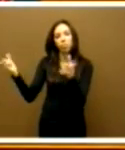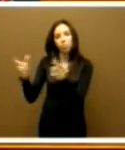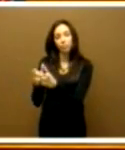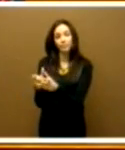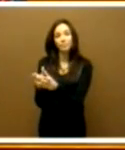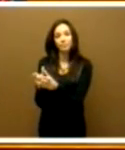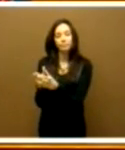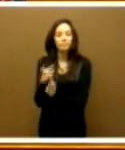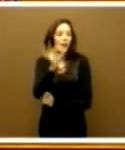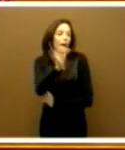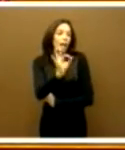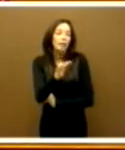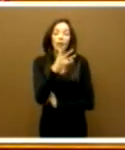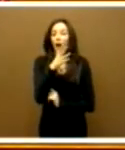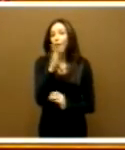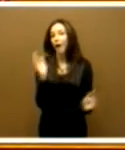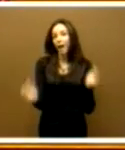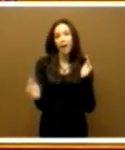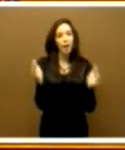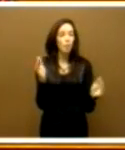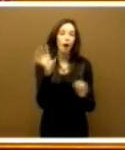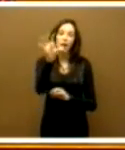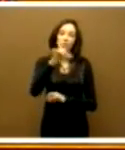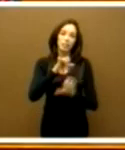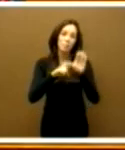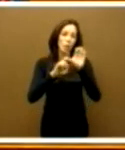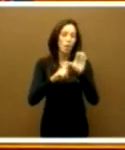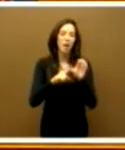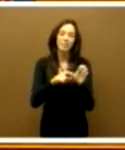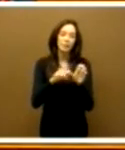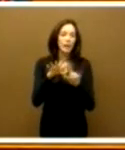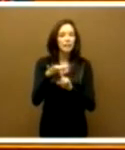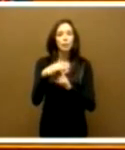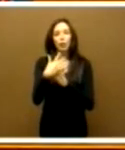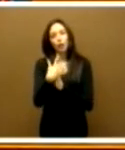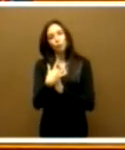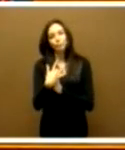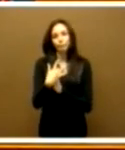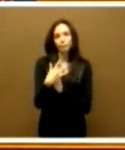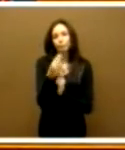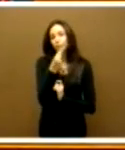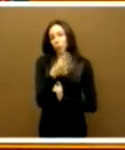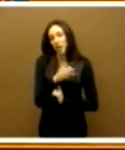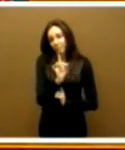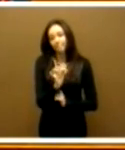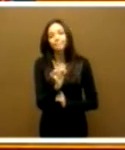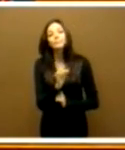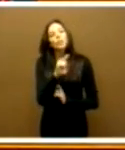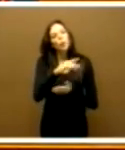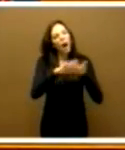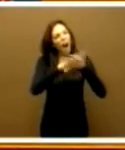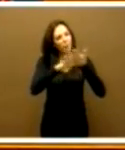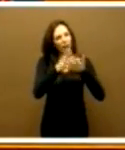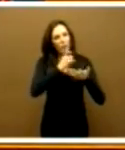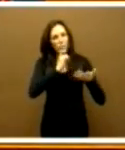La verdad es que no viven el mejor momento en nuestra comunidad autónoma, ¿no? Y, entonces, yo les pregunto que cómo pueden ustedes hablar de conciliar